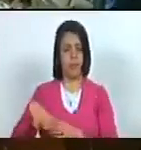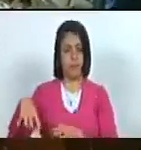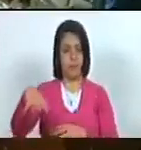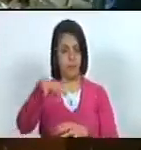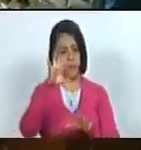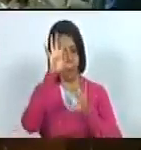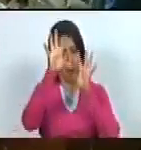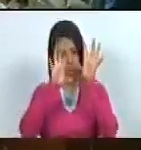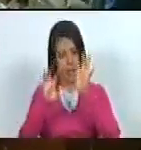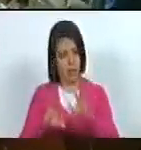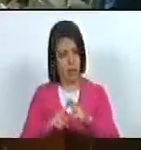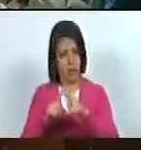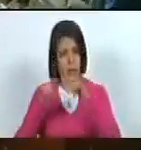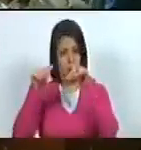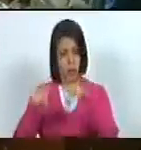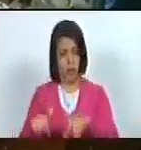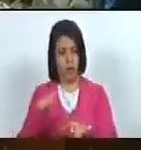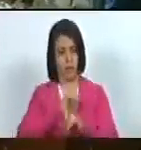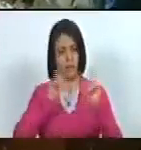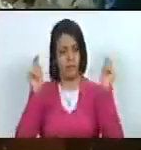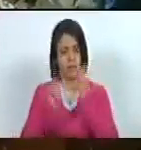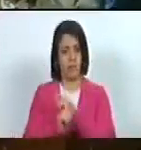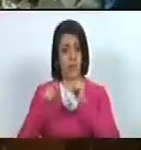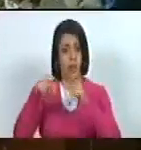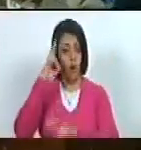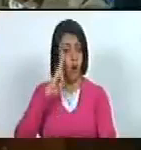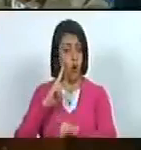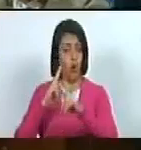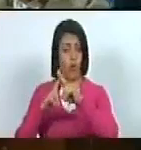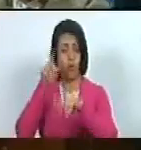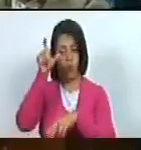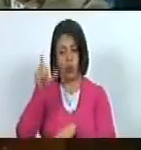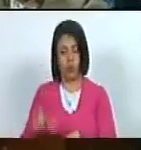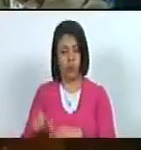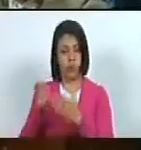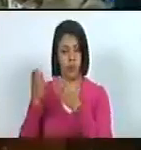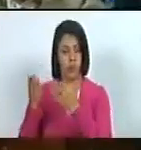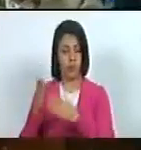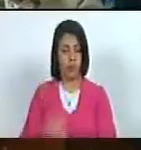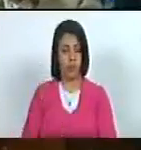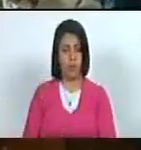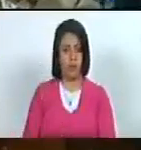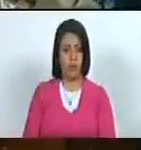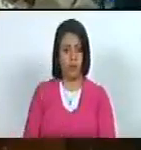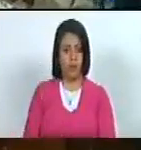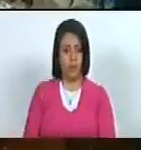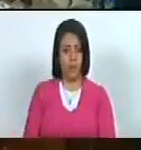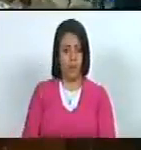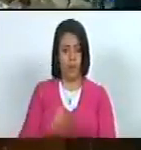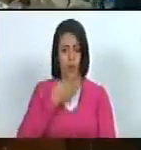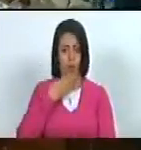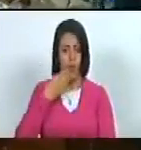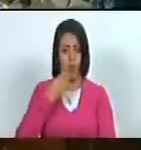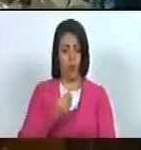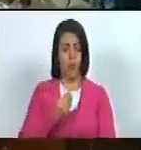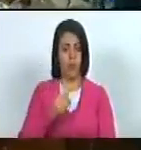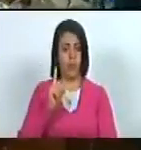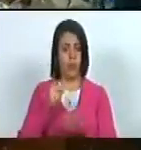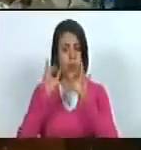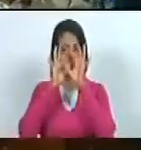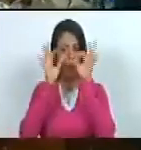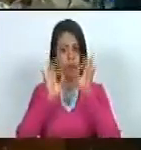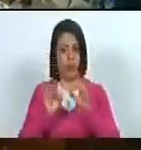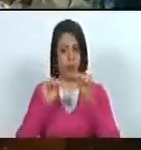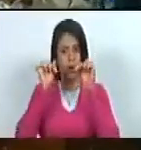y que hoy bueno eso se traduce en este reconocimiento a este a este joven que de una otra